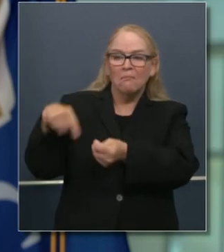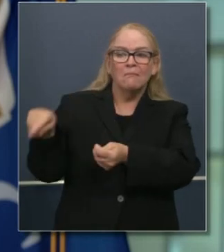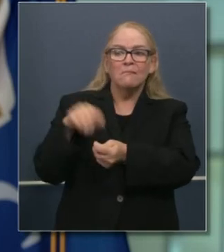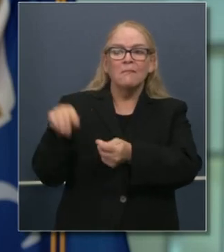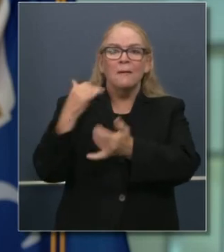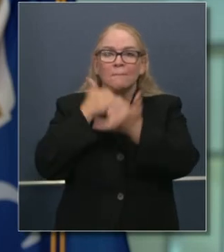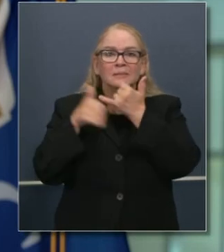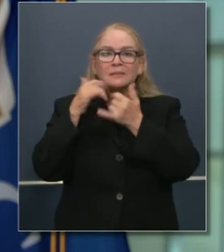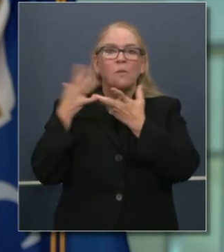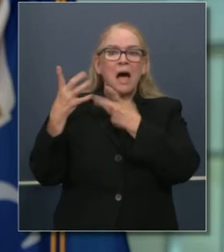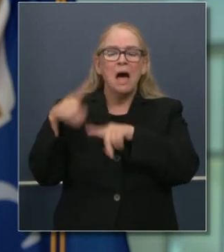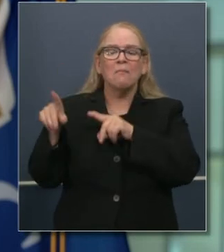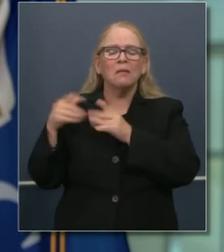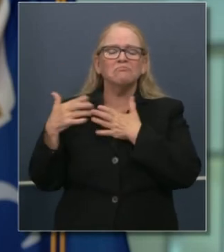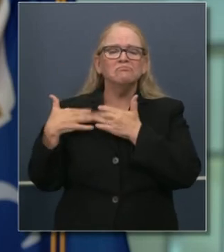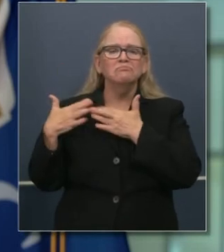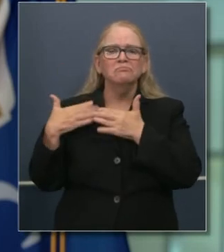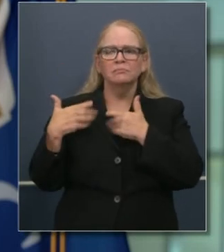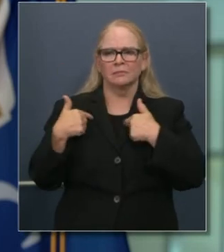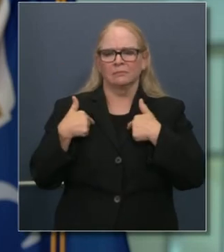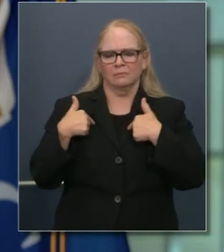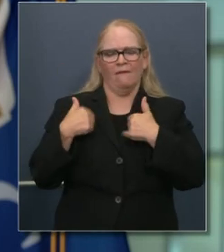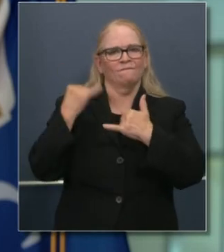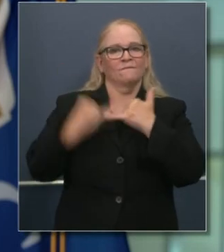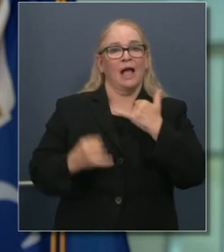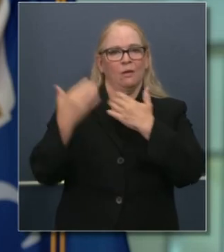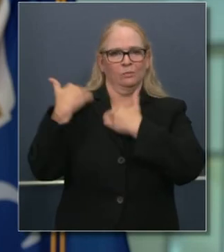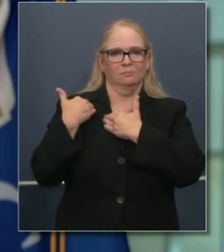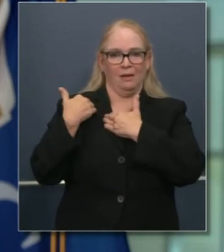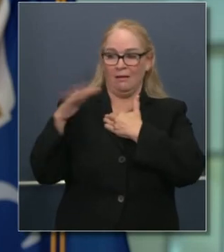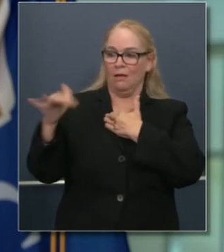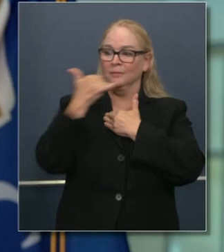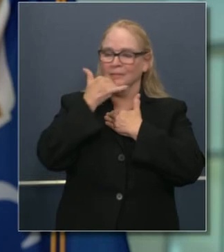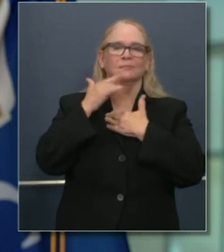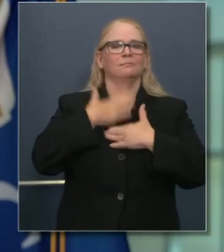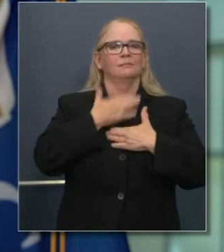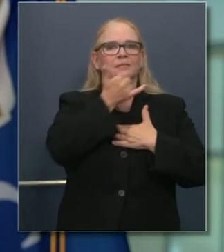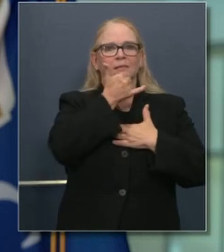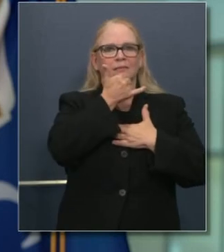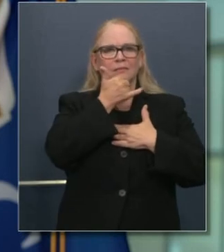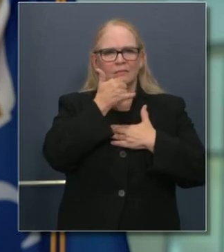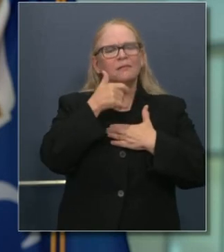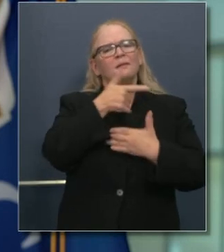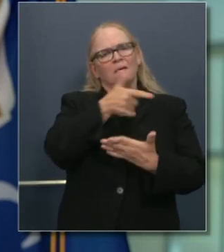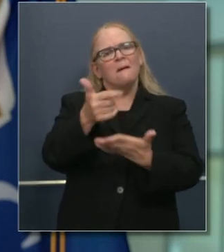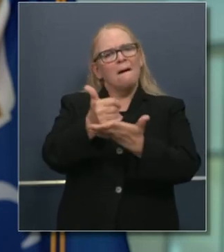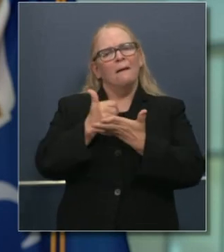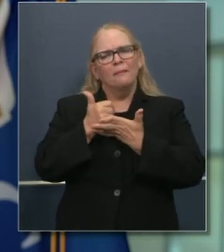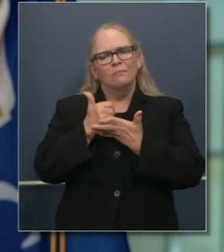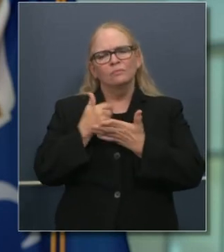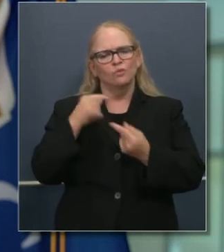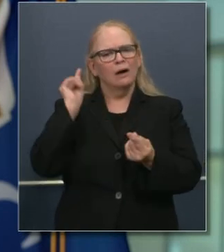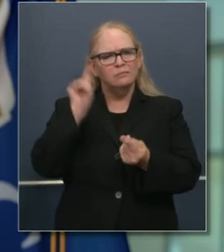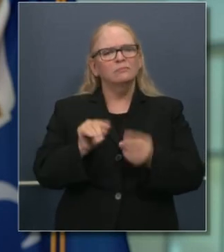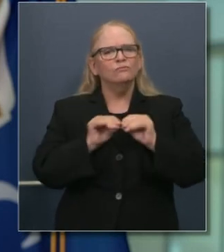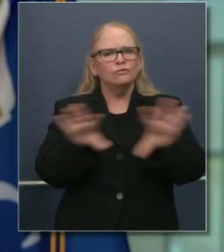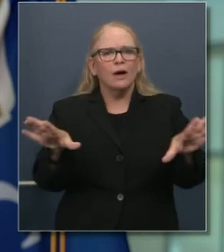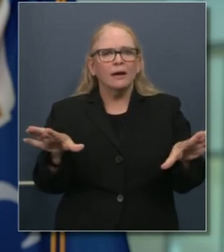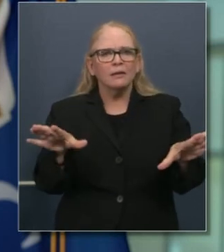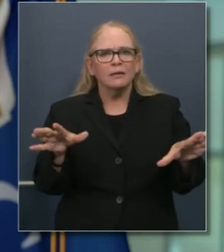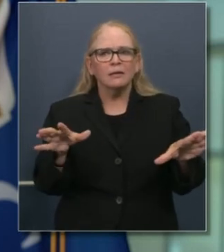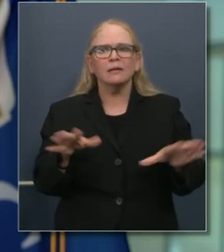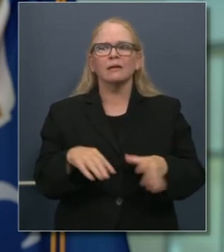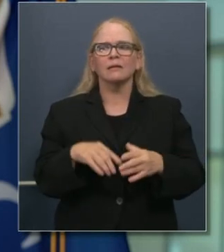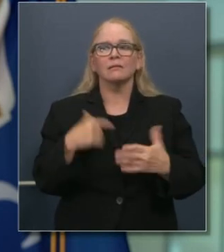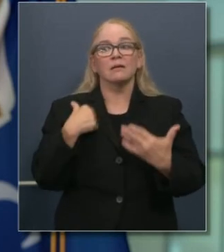extiende a nuestros esfuerzos de mantenerlos a ustedes sanos y seguros y de mitigar la propagación de la enfermedad. Quiero dar gracias a la